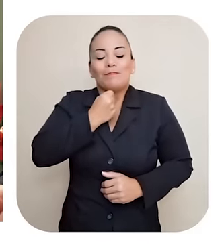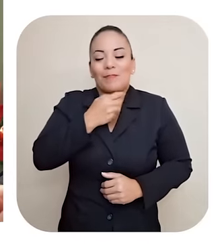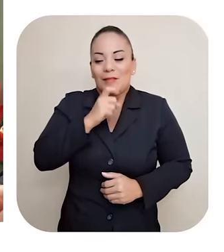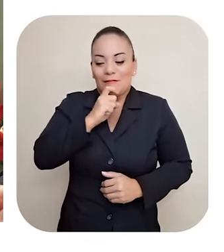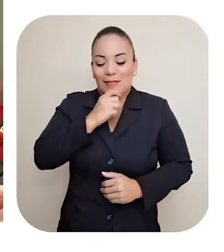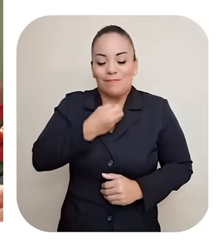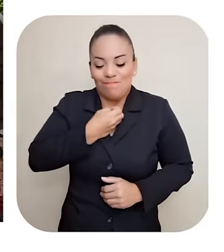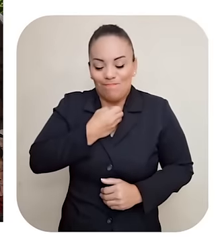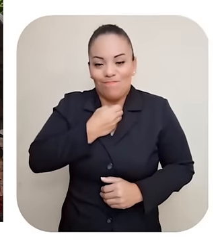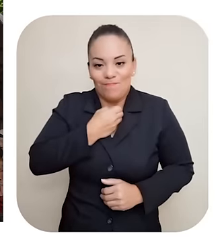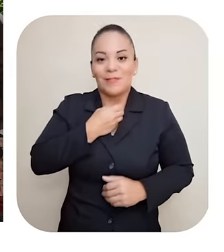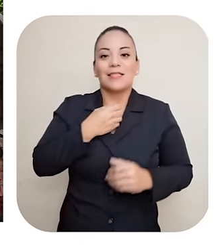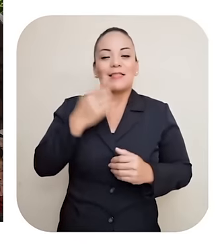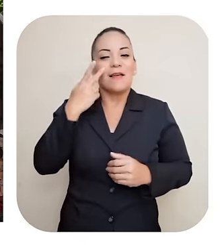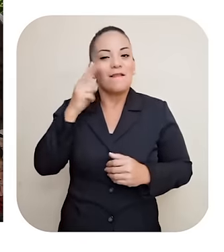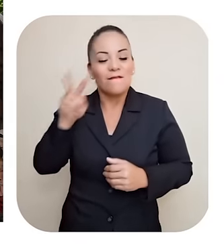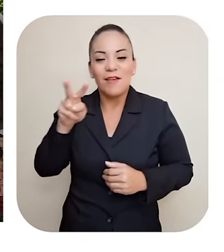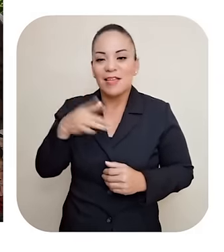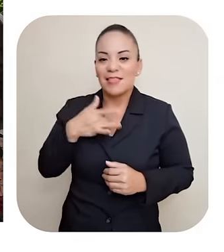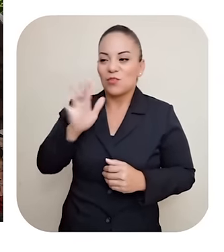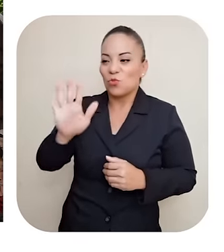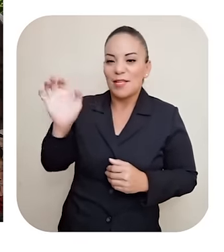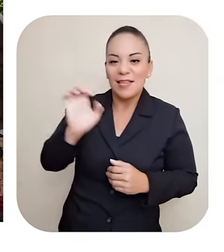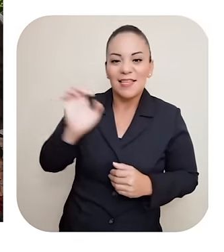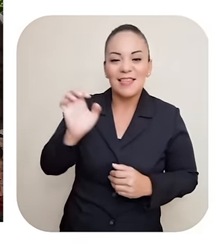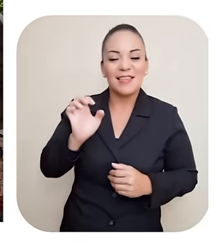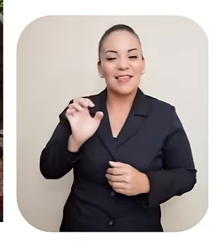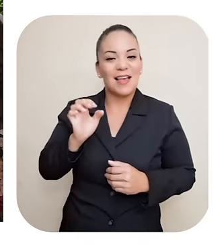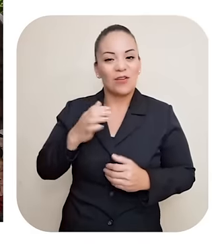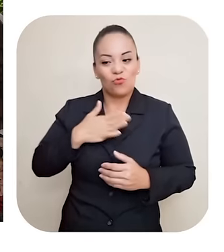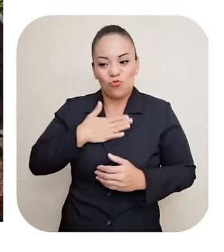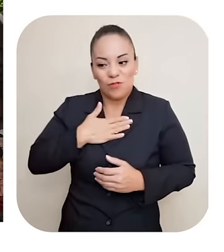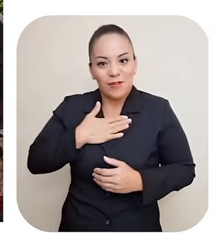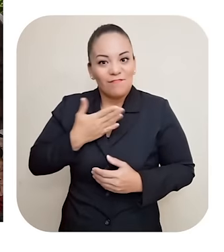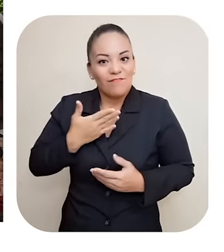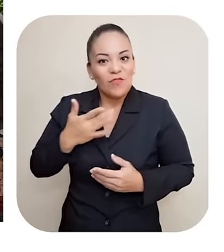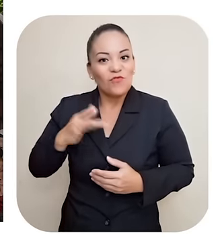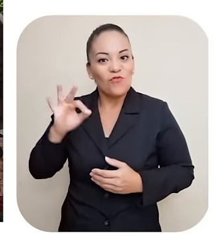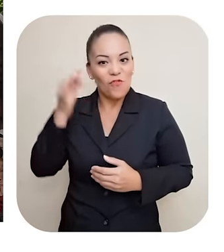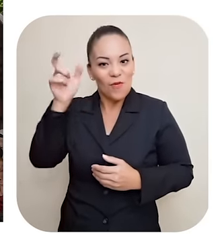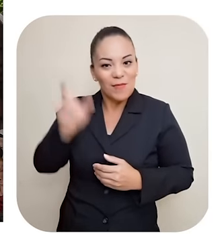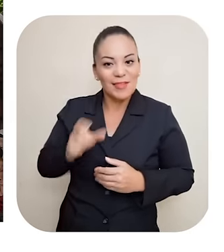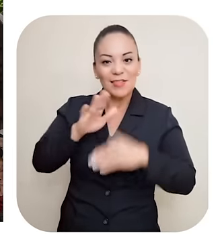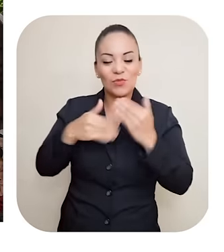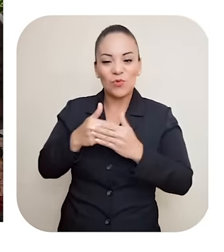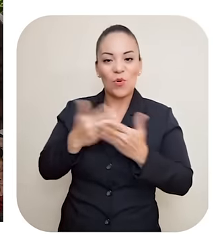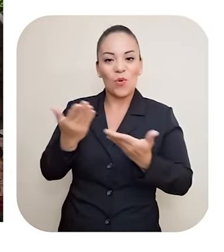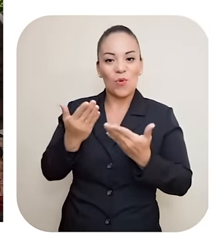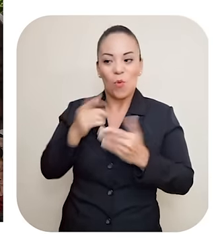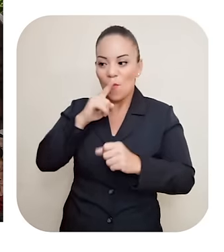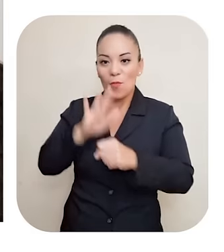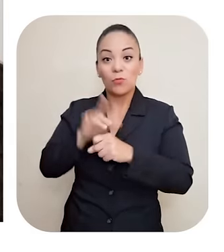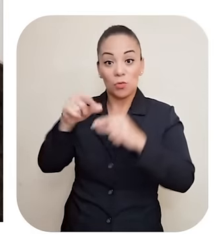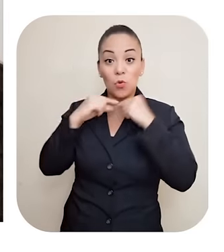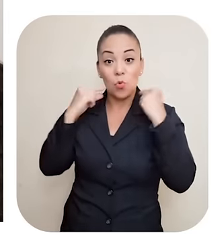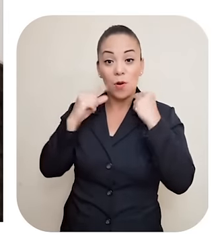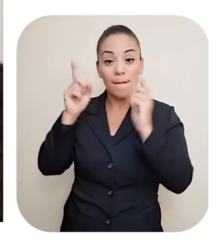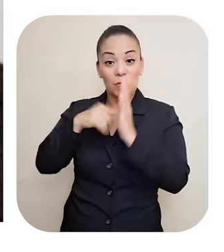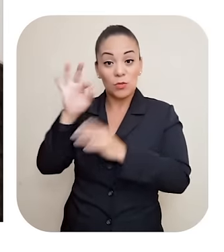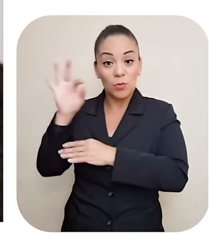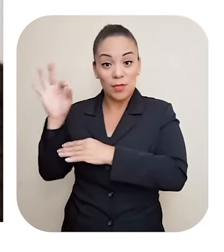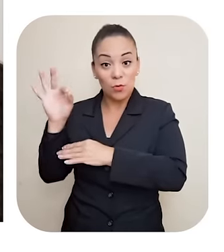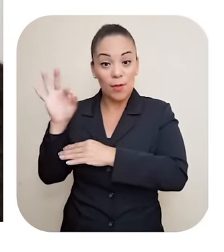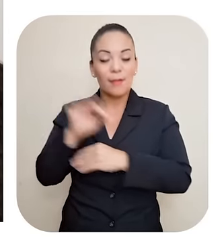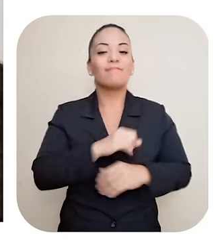la energía El carisma El compromiso Usted se hizo cura En el 99 Era un